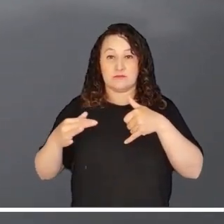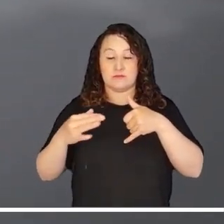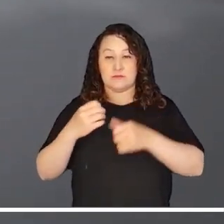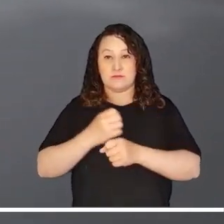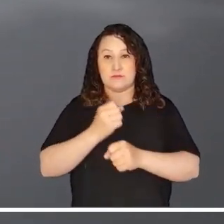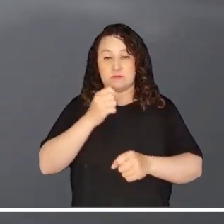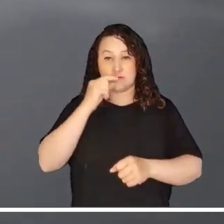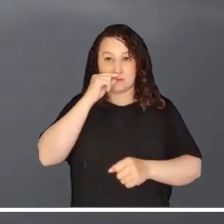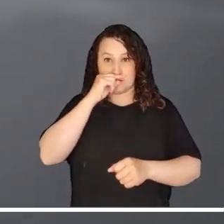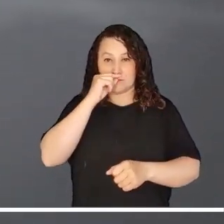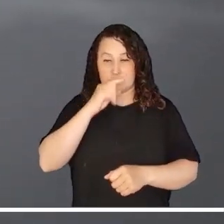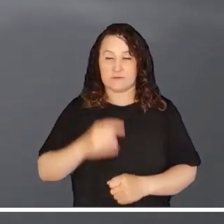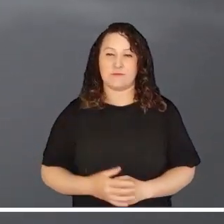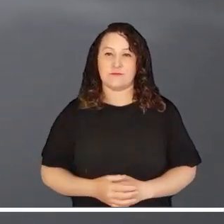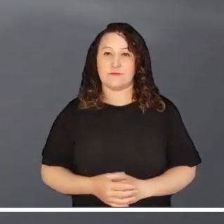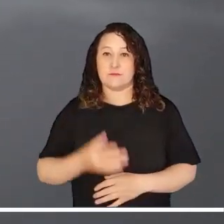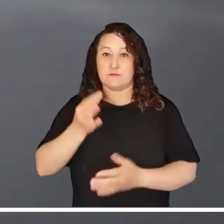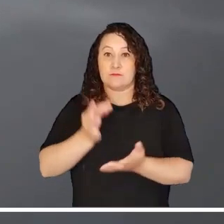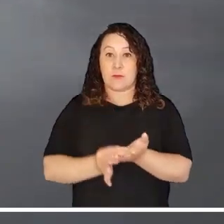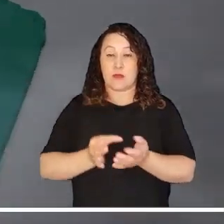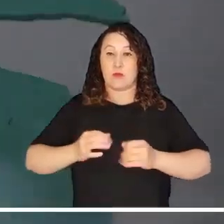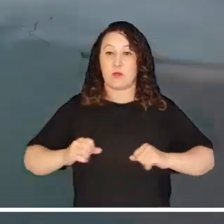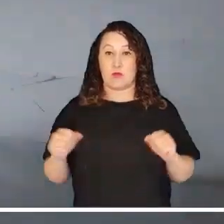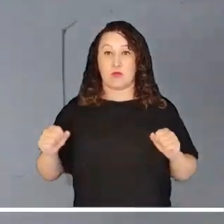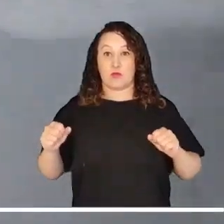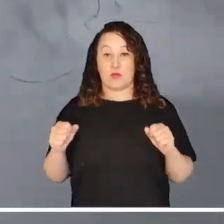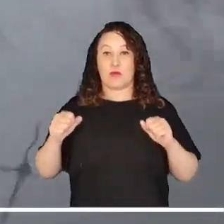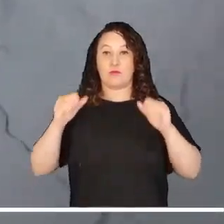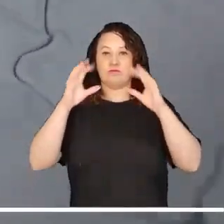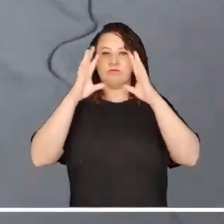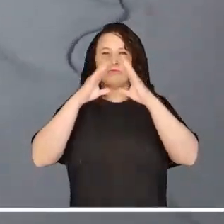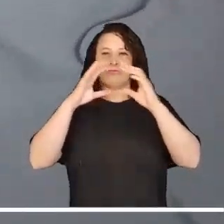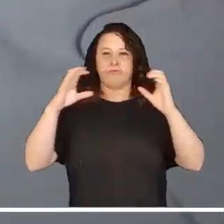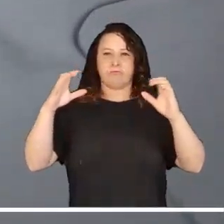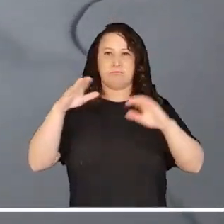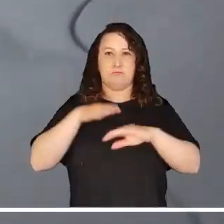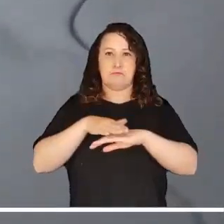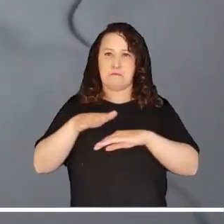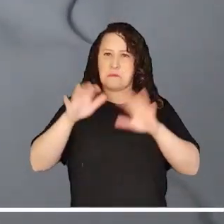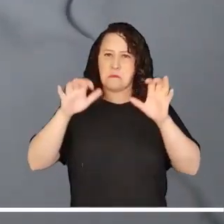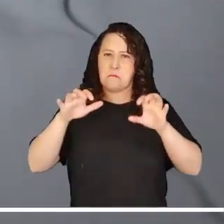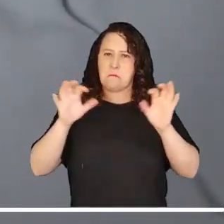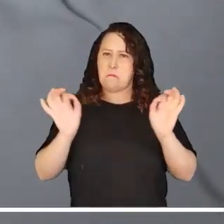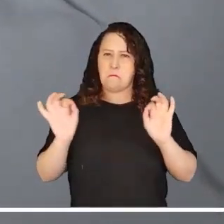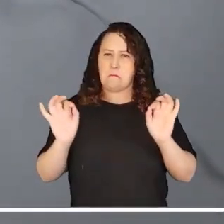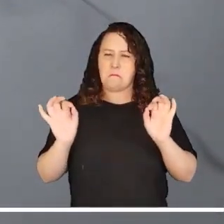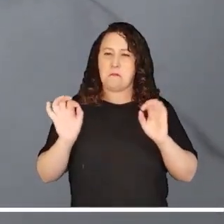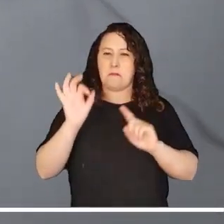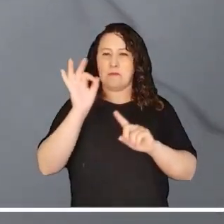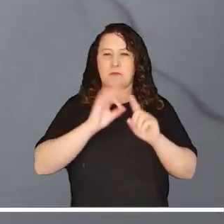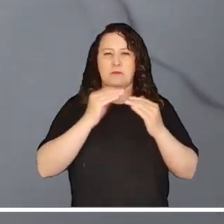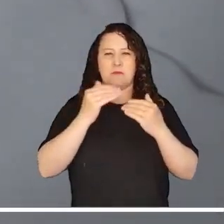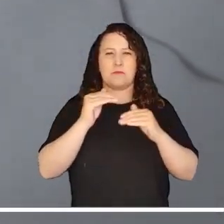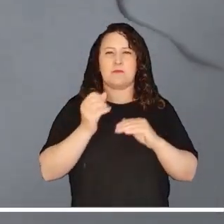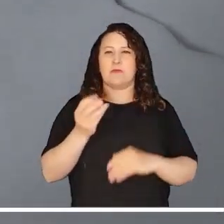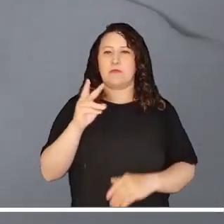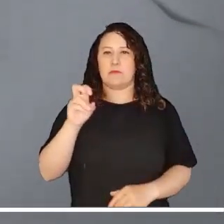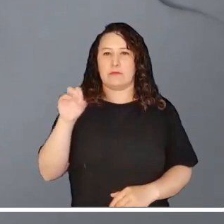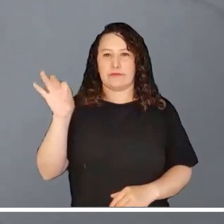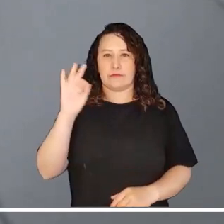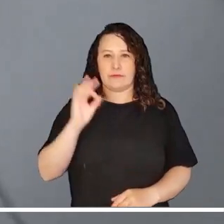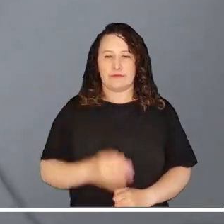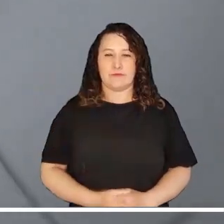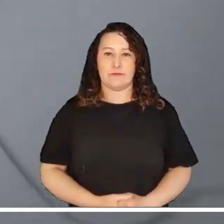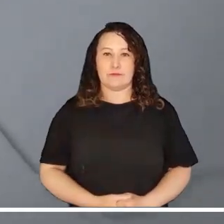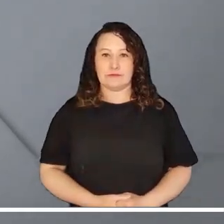Amazonas. La capital del país recibe la noche entre algunas nubes que, sin embargo, no desencadenarán lluvias. La